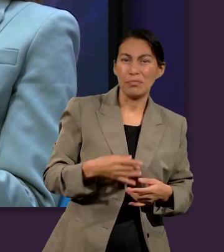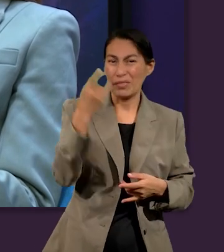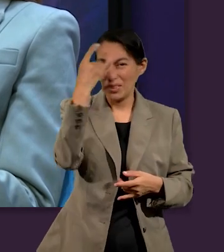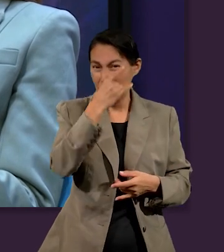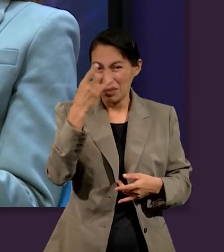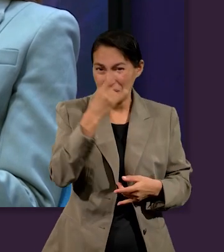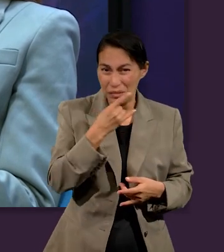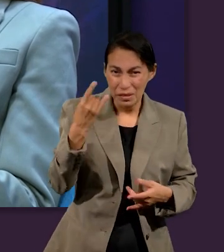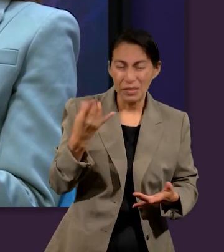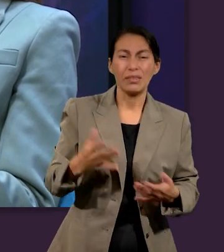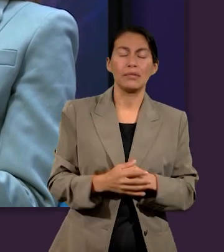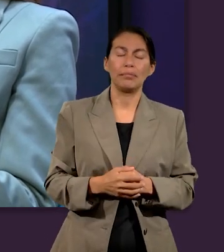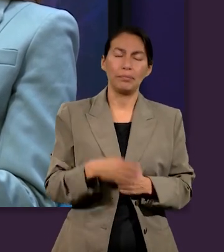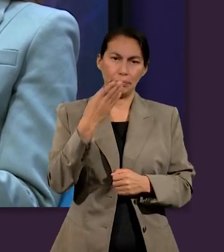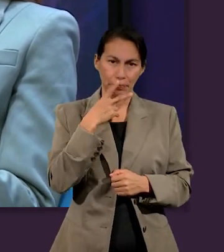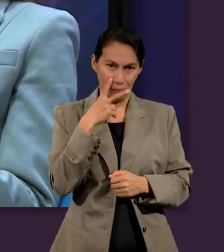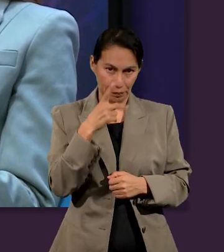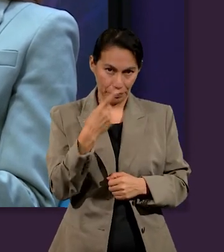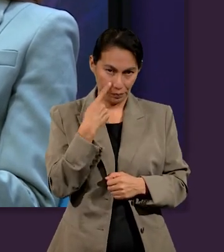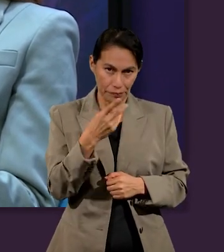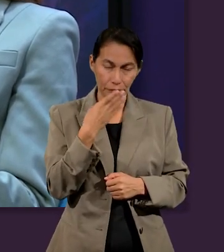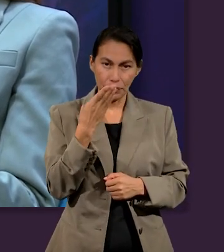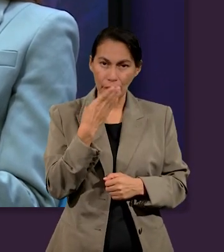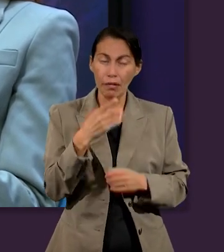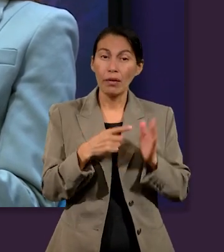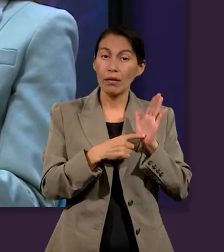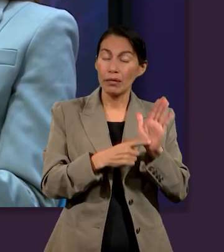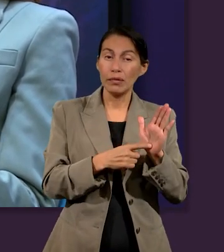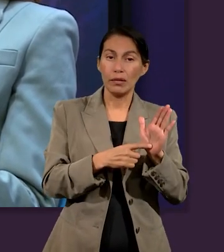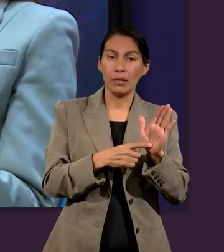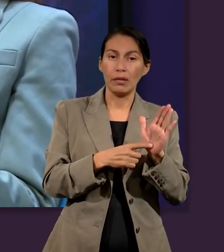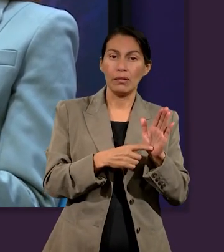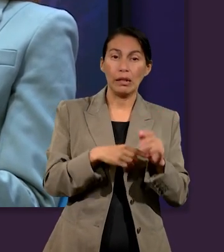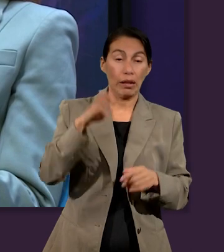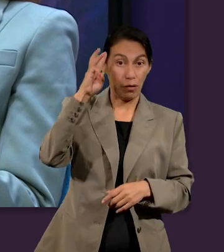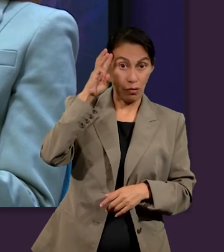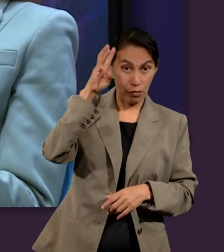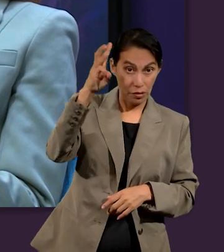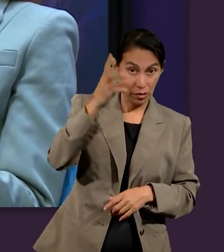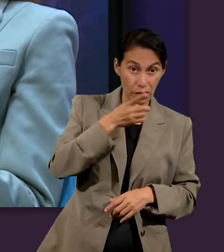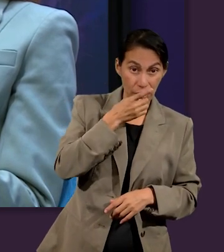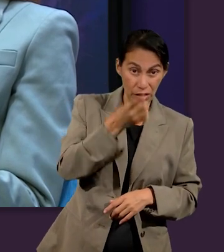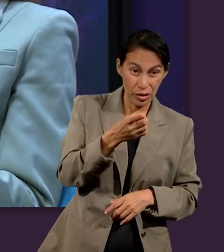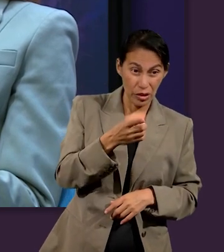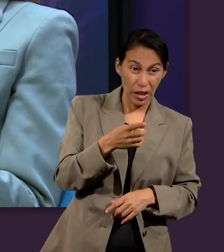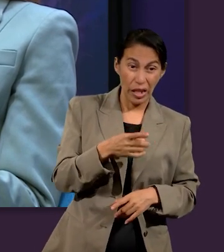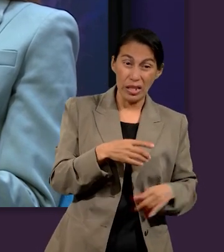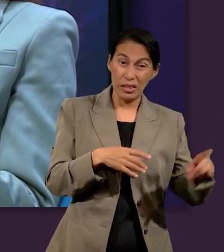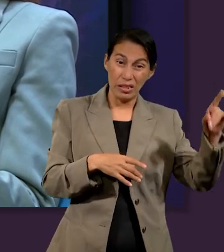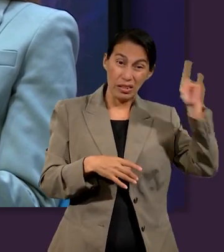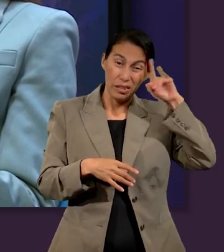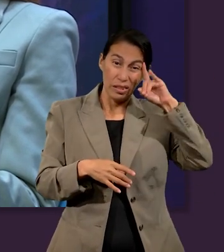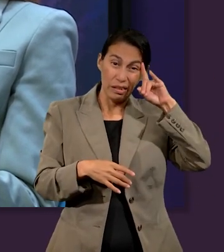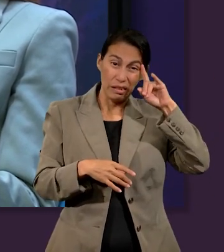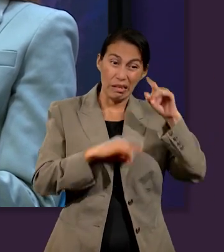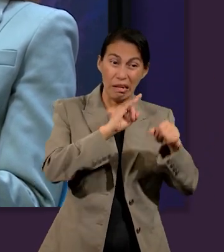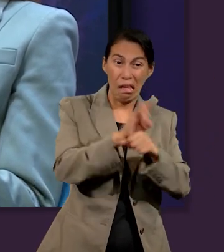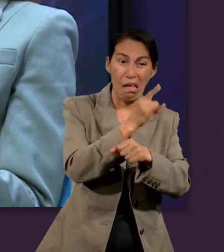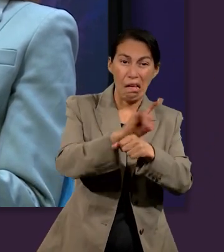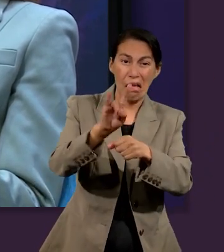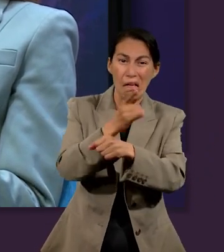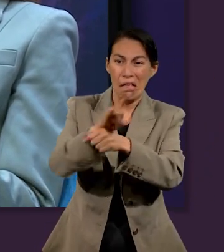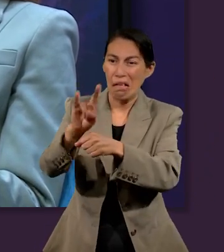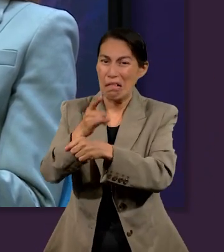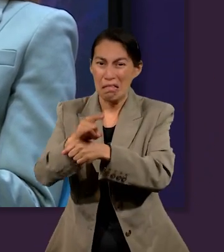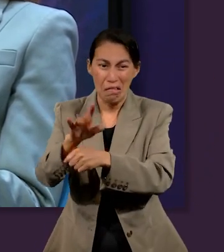porción de la escritora Elena de White. Ella dice, el acto que coronará el gran drama del engaño,